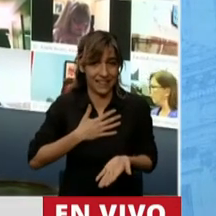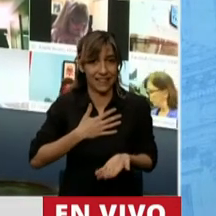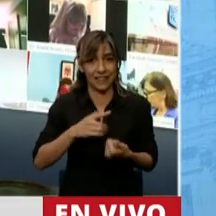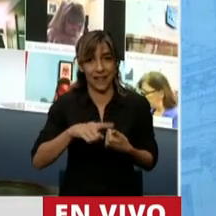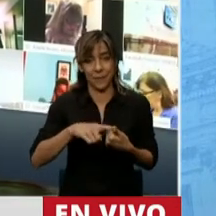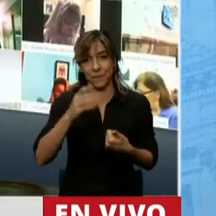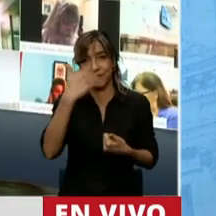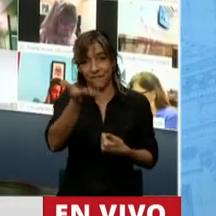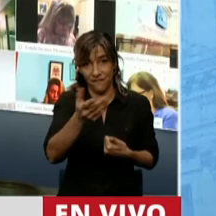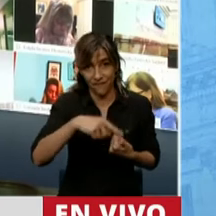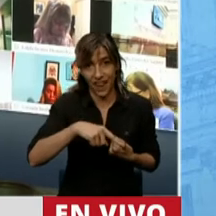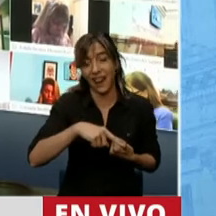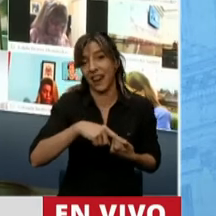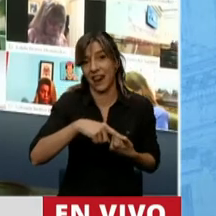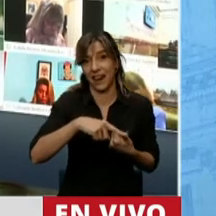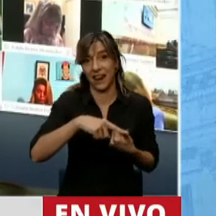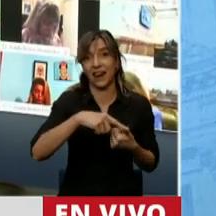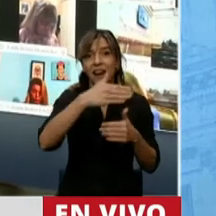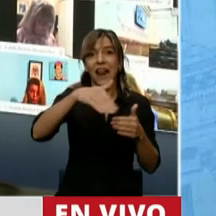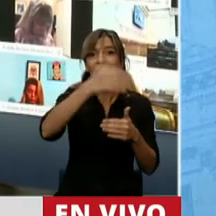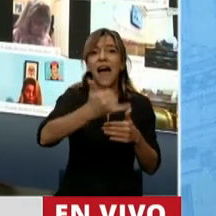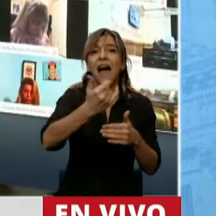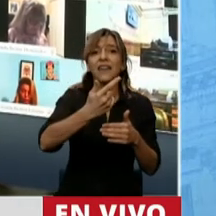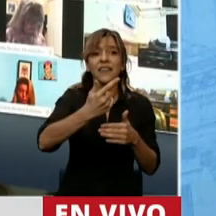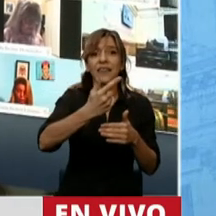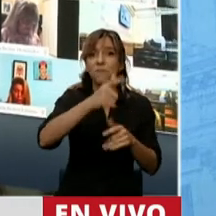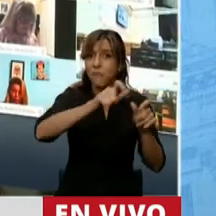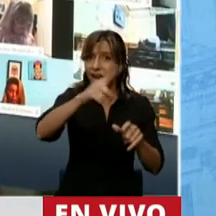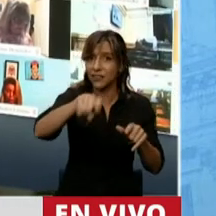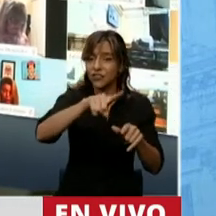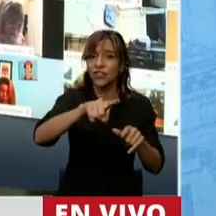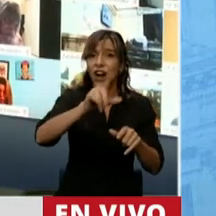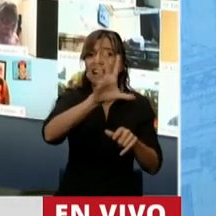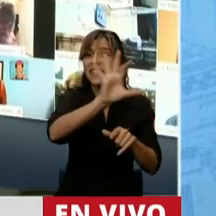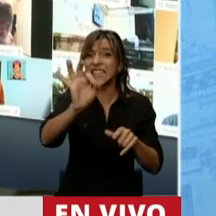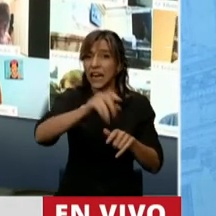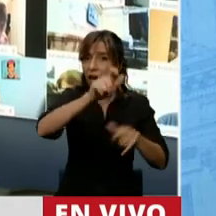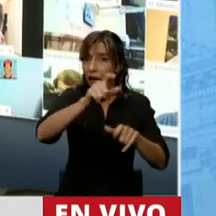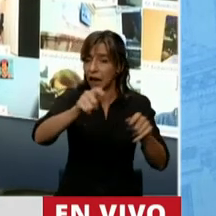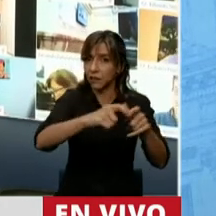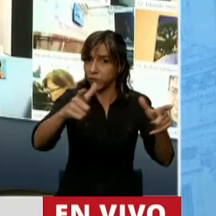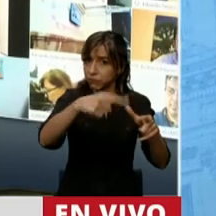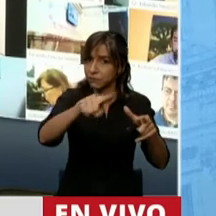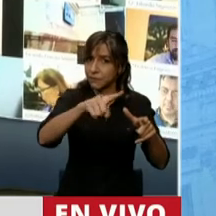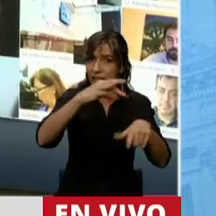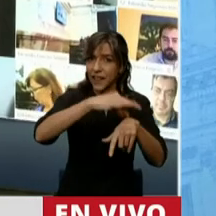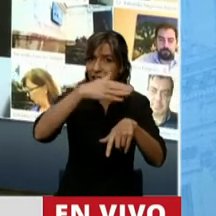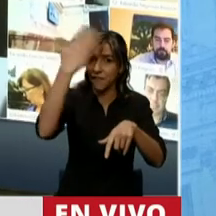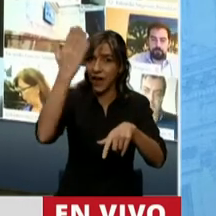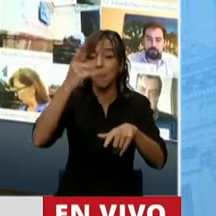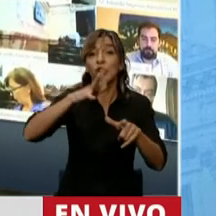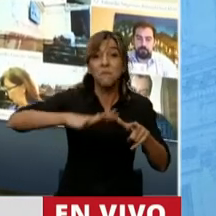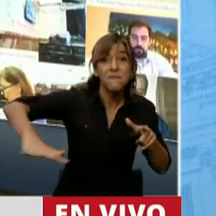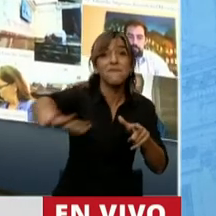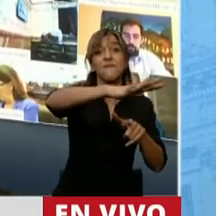Yacuiba. Yacuiba tiene más de 500 casos de COVID y el departamento de Tarija, a la cual pertenece, tiene más de 3.500.